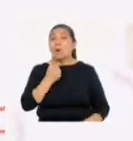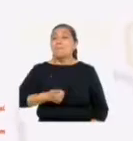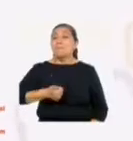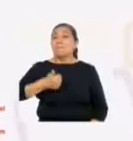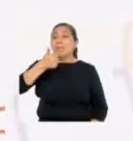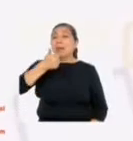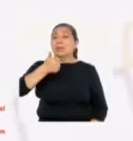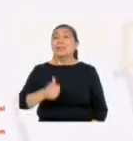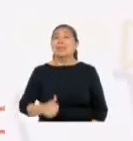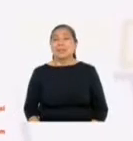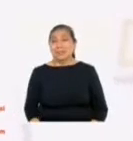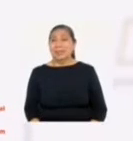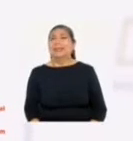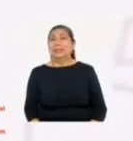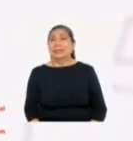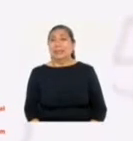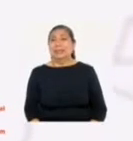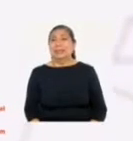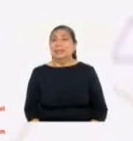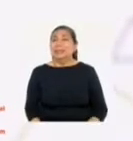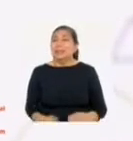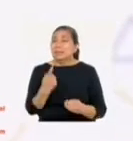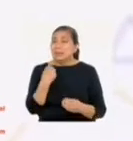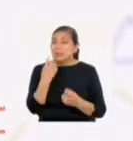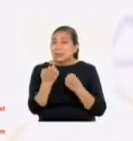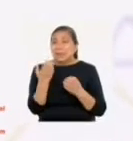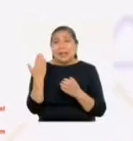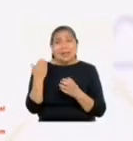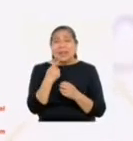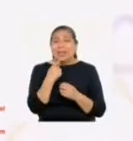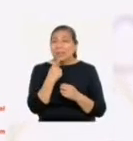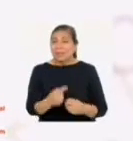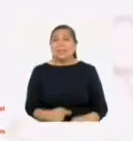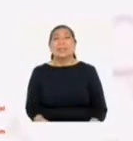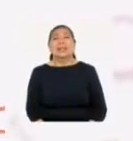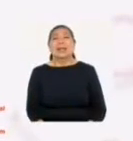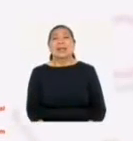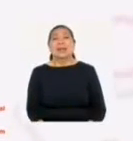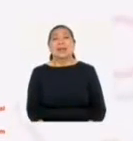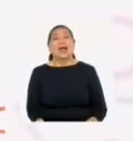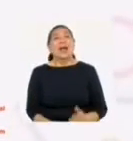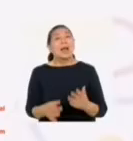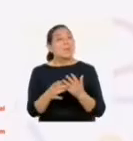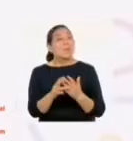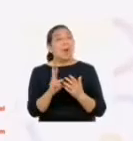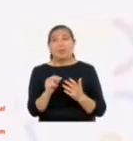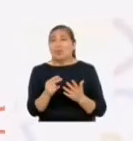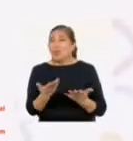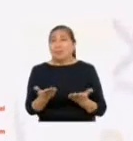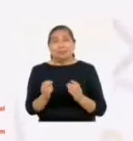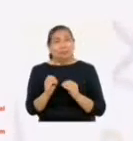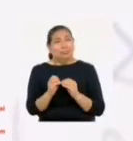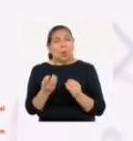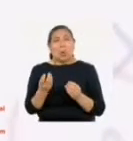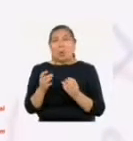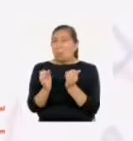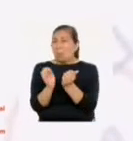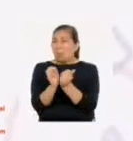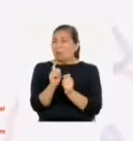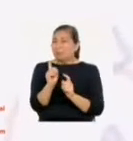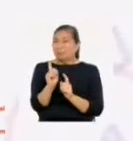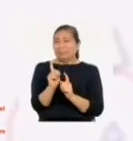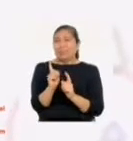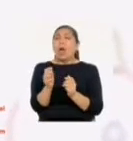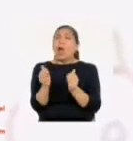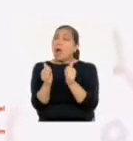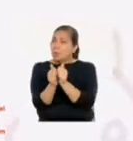señor y cabeza de ella. Los tratadistas de la época advertían que la esposa no debía ser tratada como esclava,